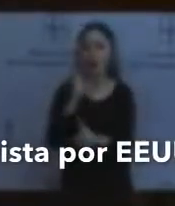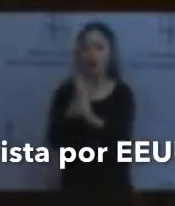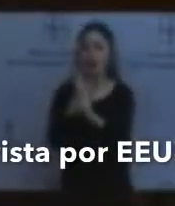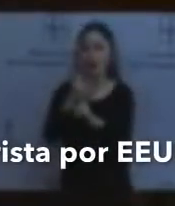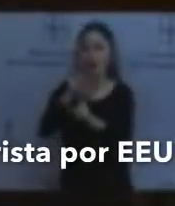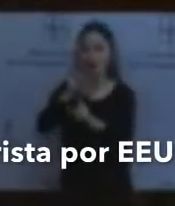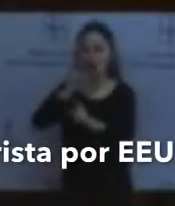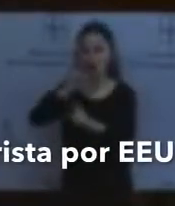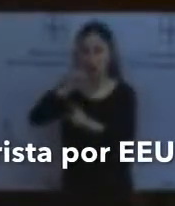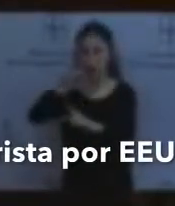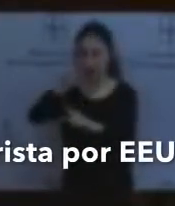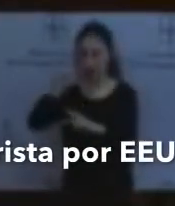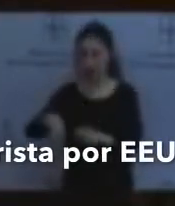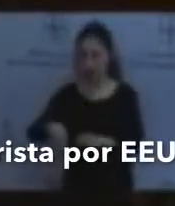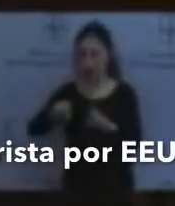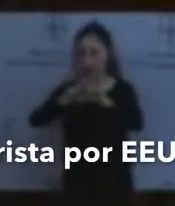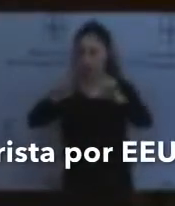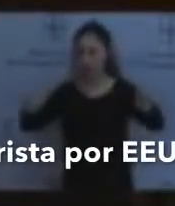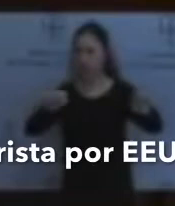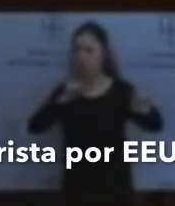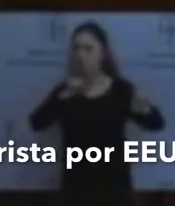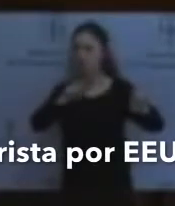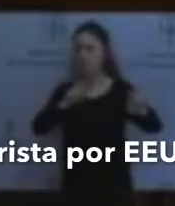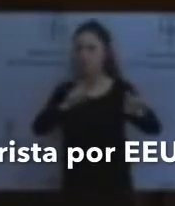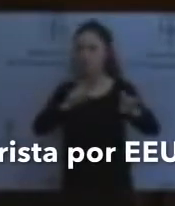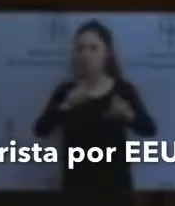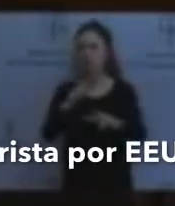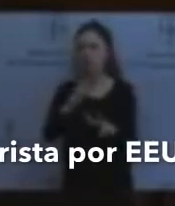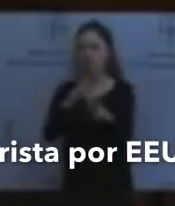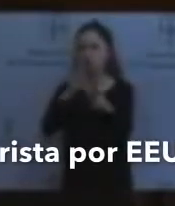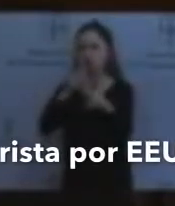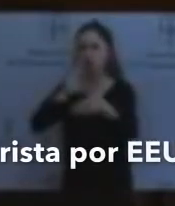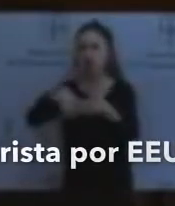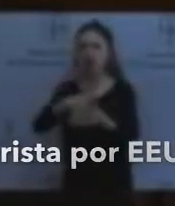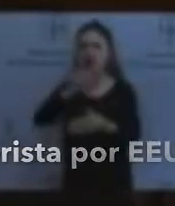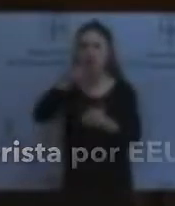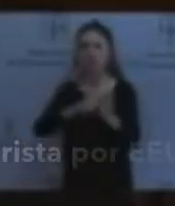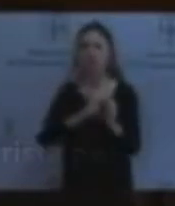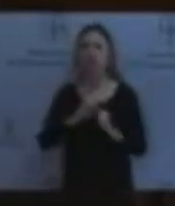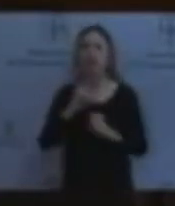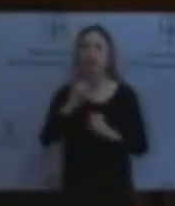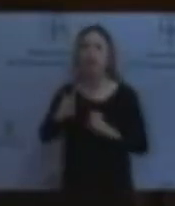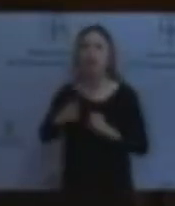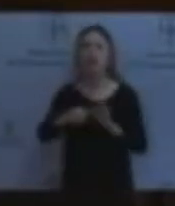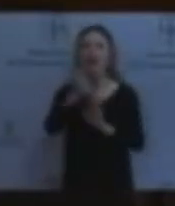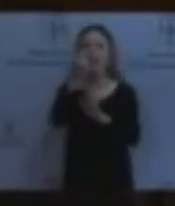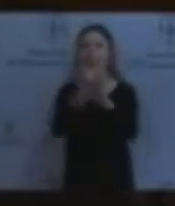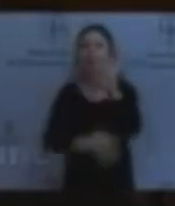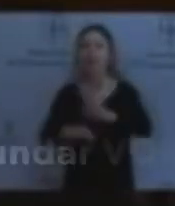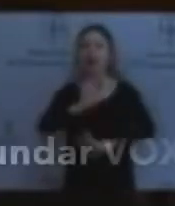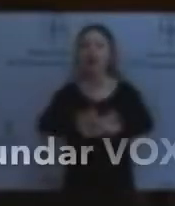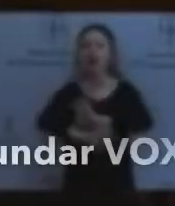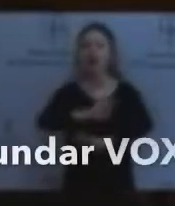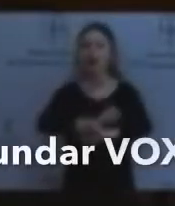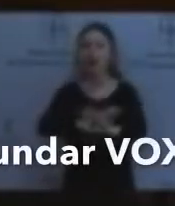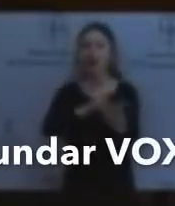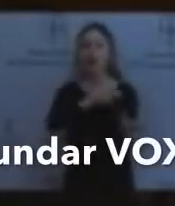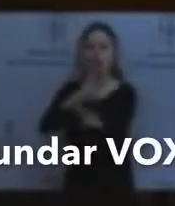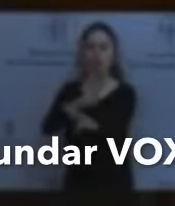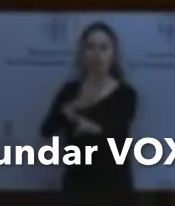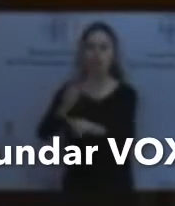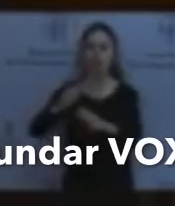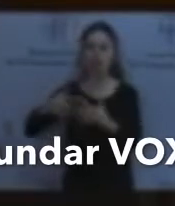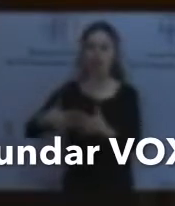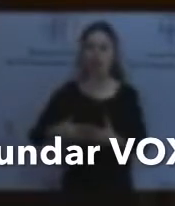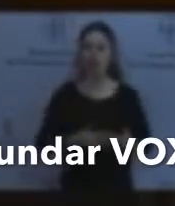armado que hasta 2012 estaba incluida en la lista de las organizaciones terroristas de Estados Unidos. Por cierto, que su